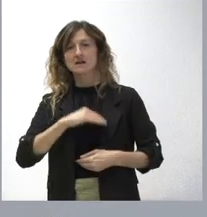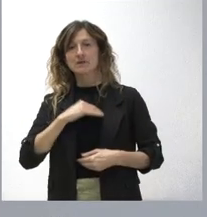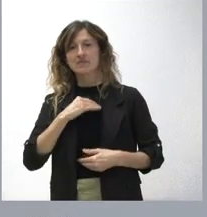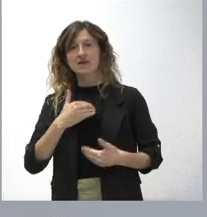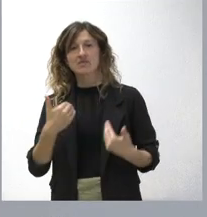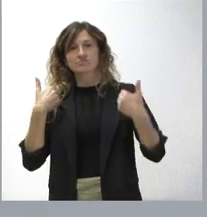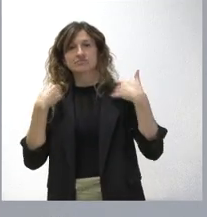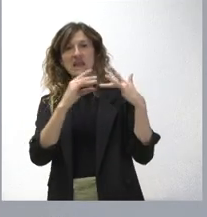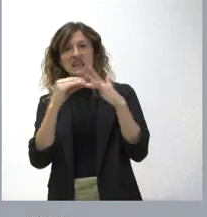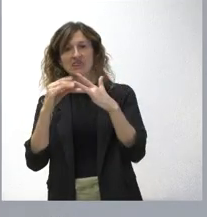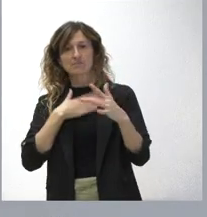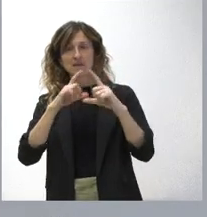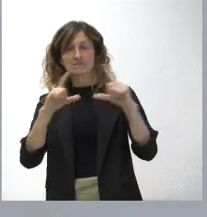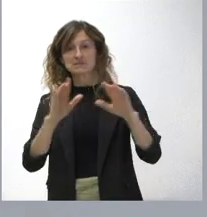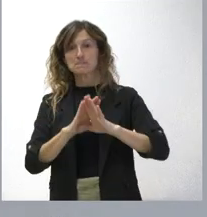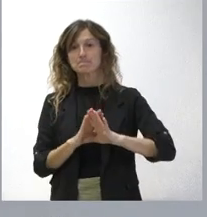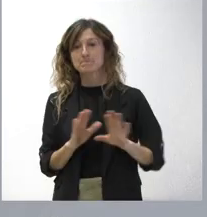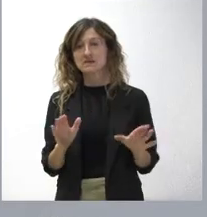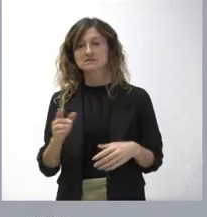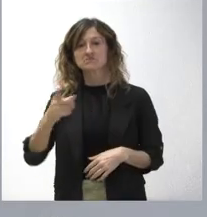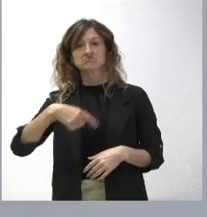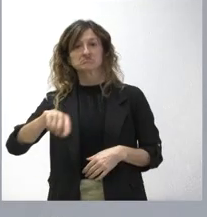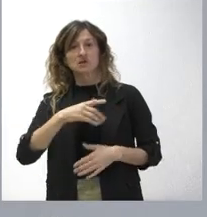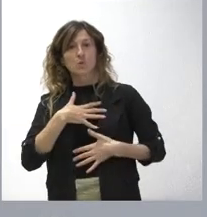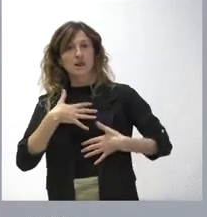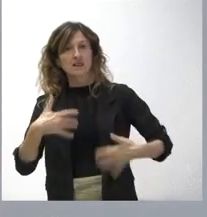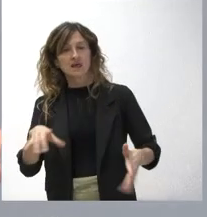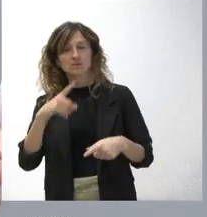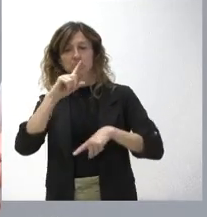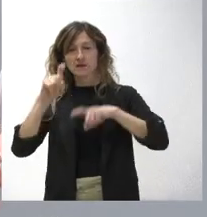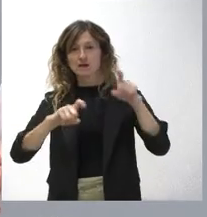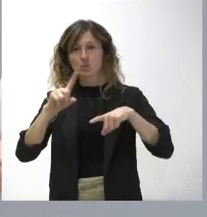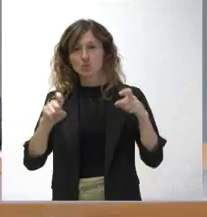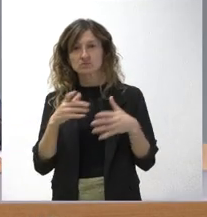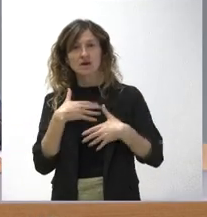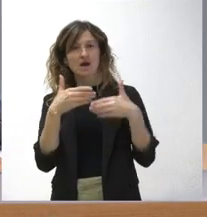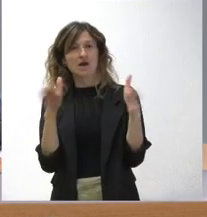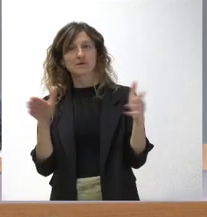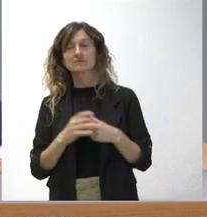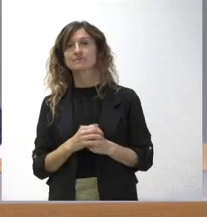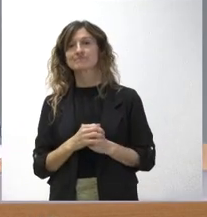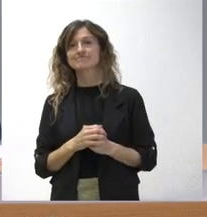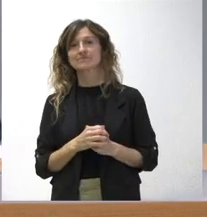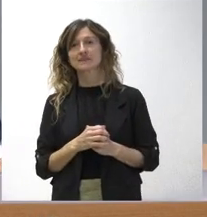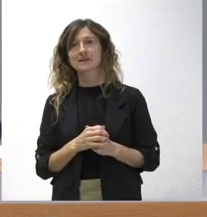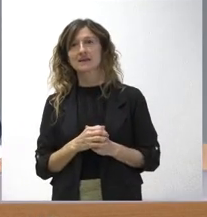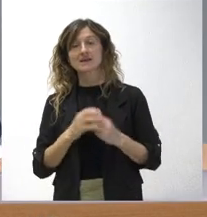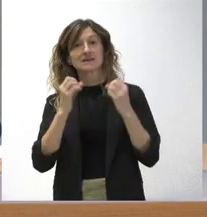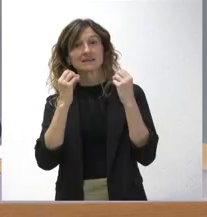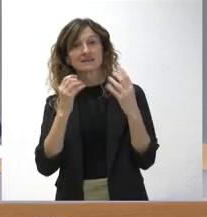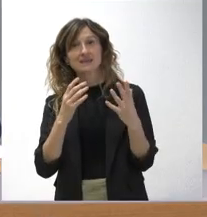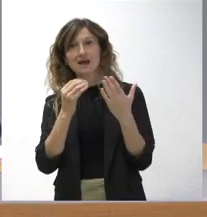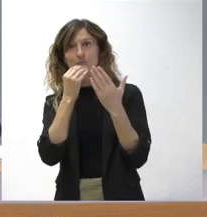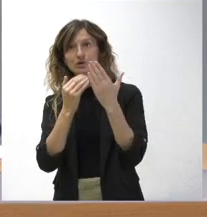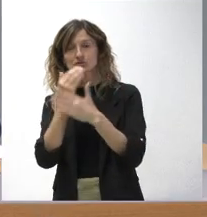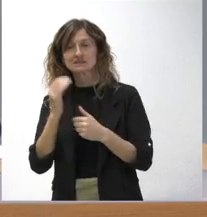empresas. Y, sin más, pues, como siempre, estamos a su disposición para cualquier pregunta que deseen formular. ¿Qué tal? Buenos días. Buenos días. Tenía dos